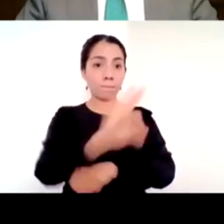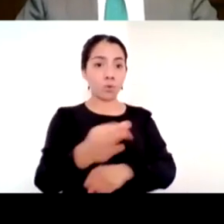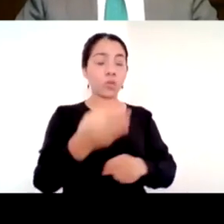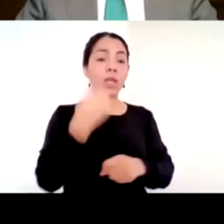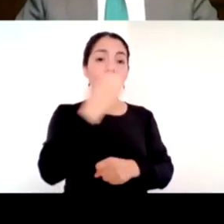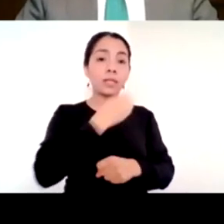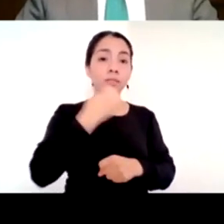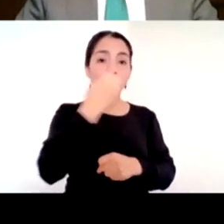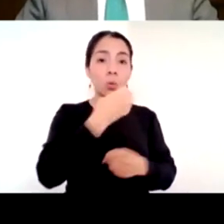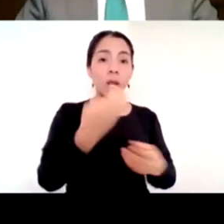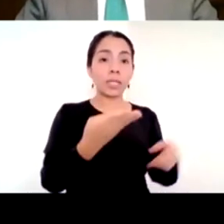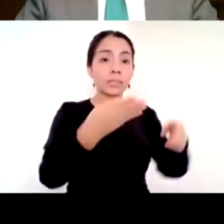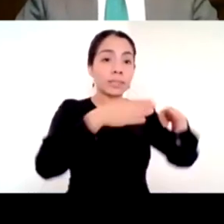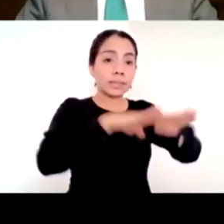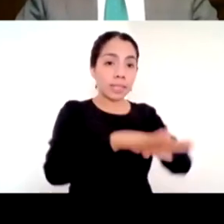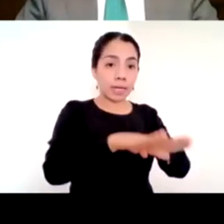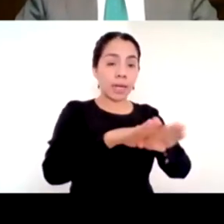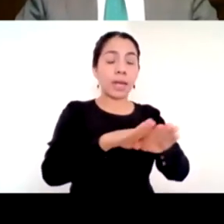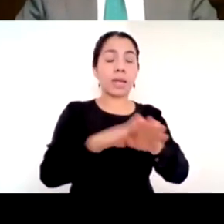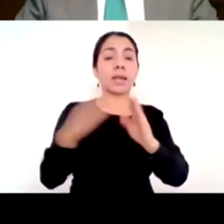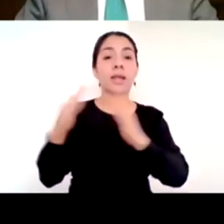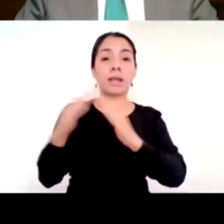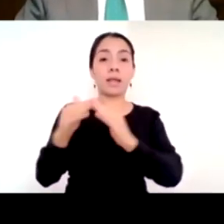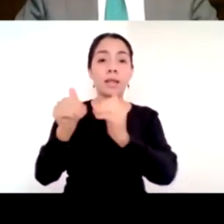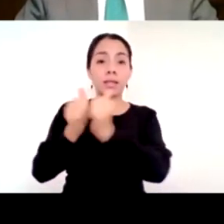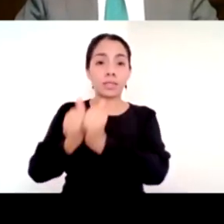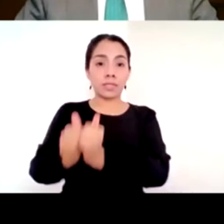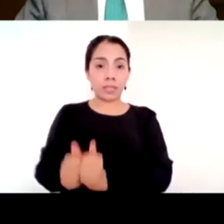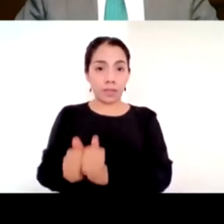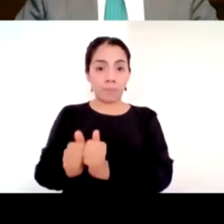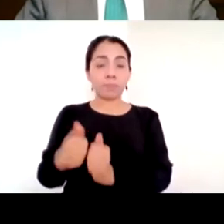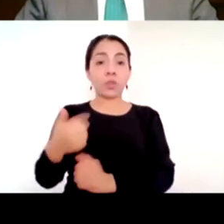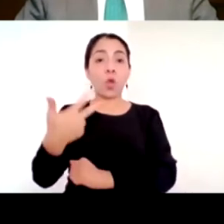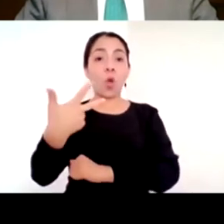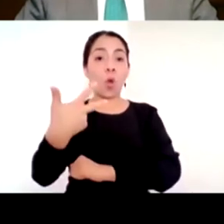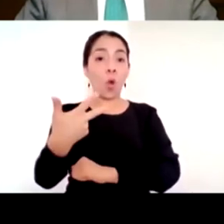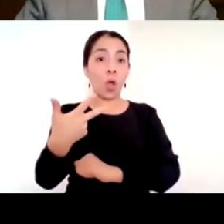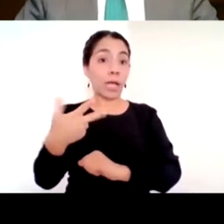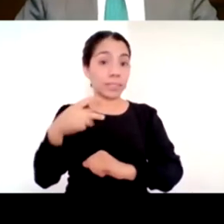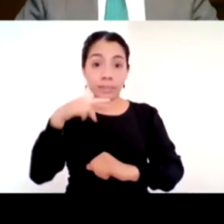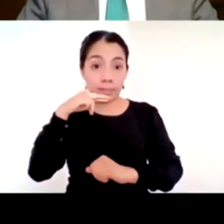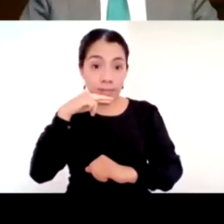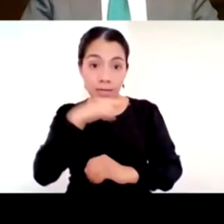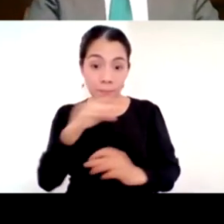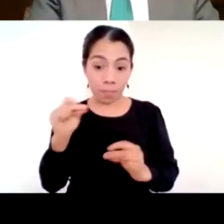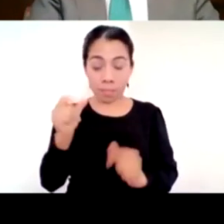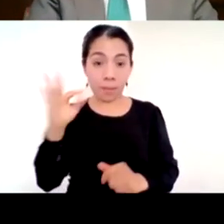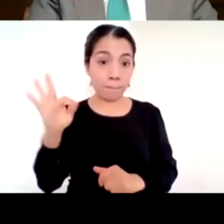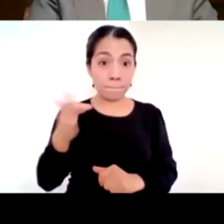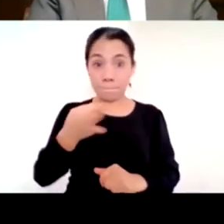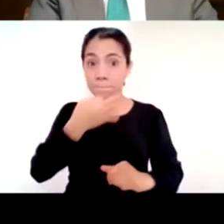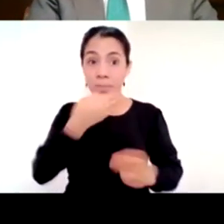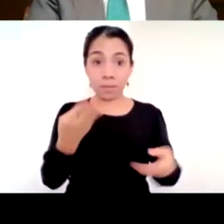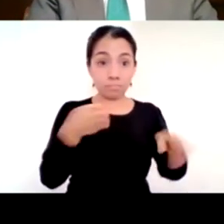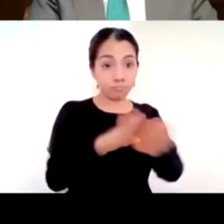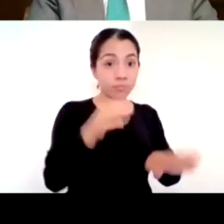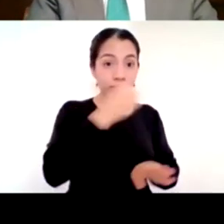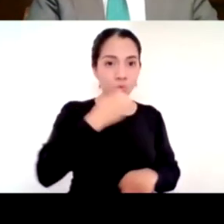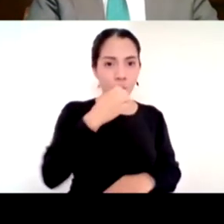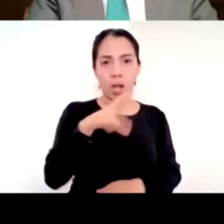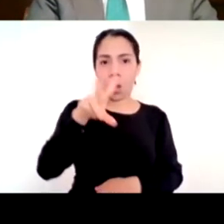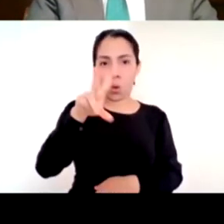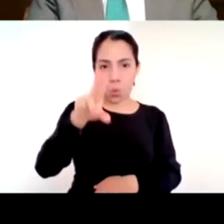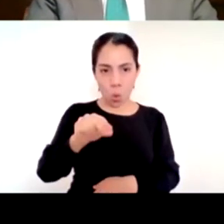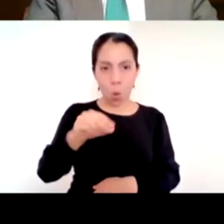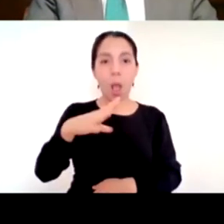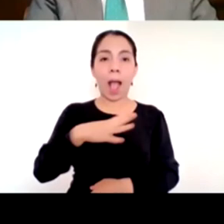que nos dio ocho días muy valiosos. Estos ocho días muy valiosos nos permitió hacer tres cosas, básicamente. Lo